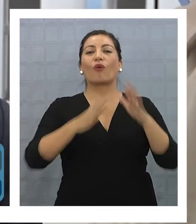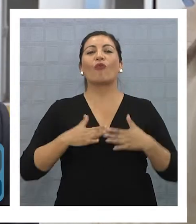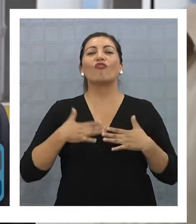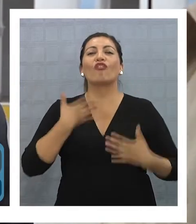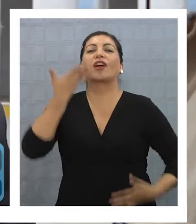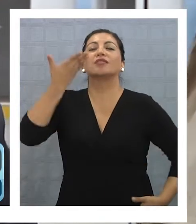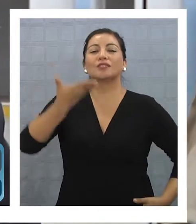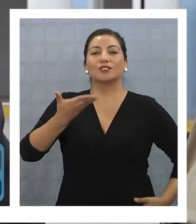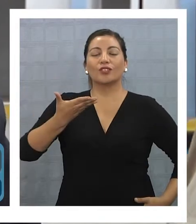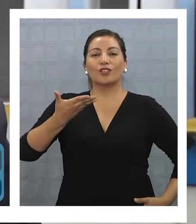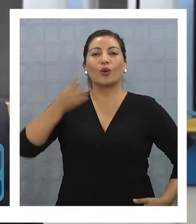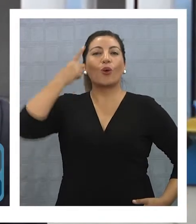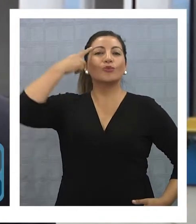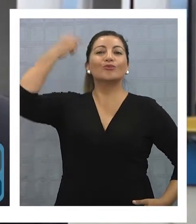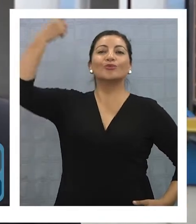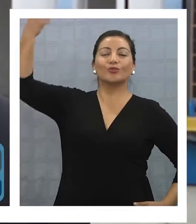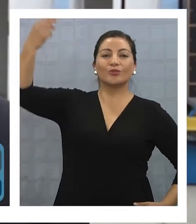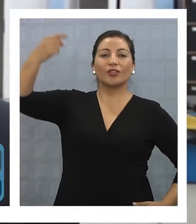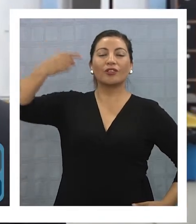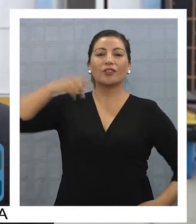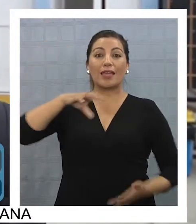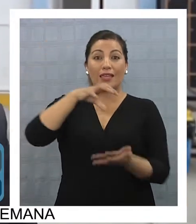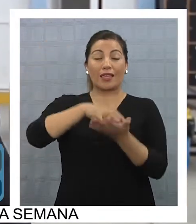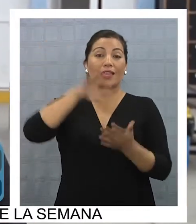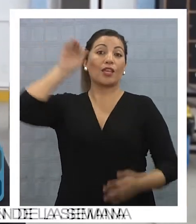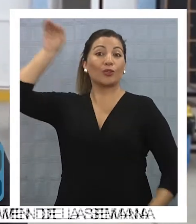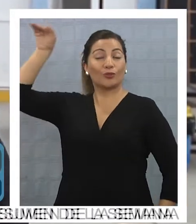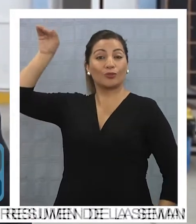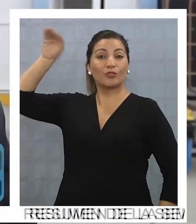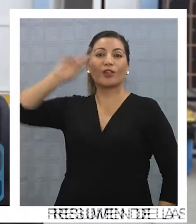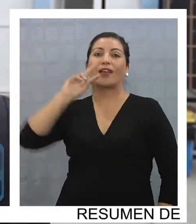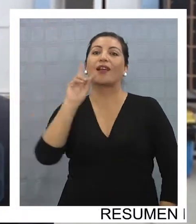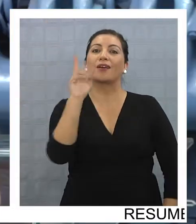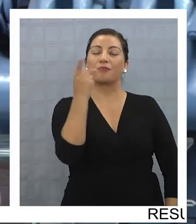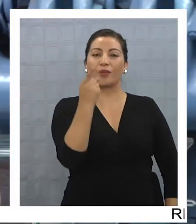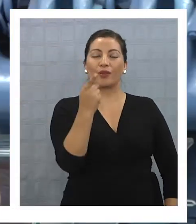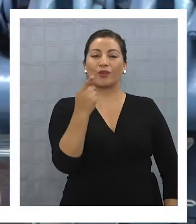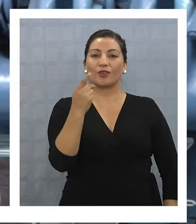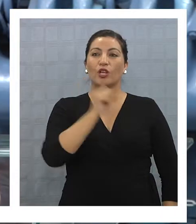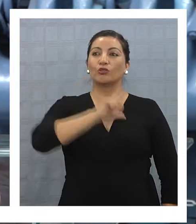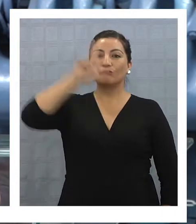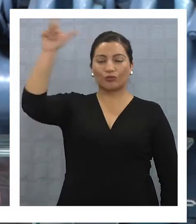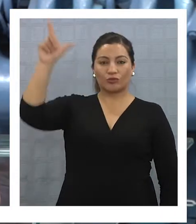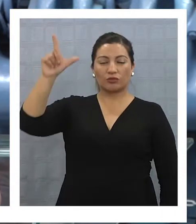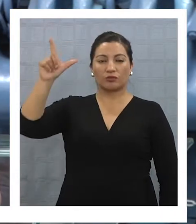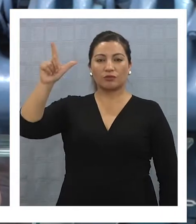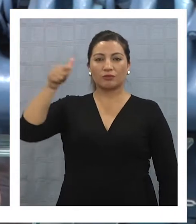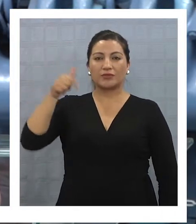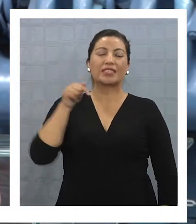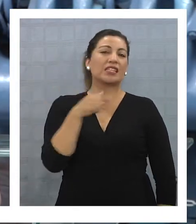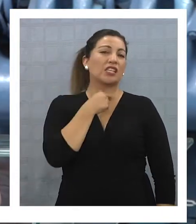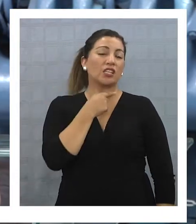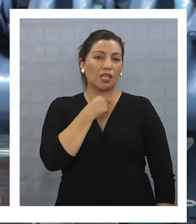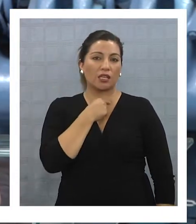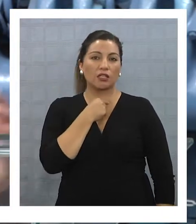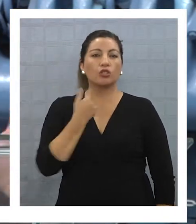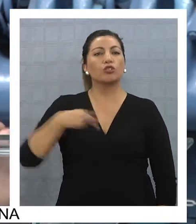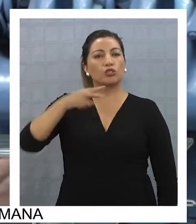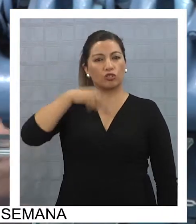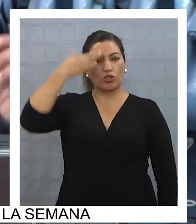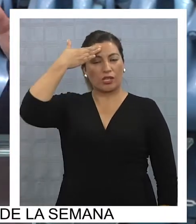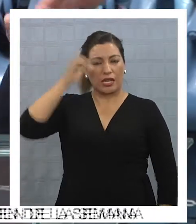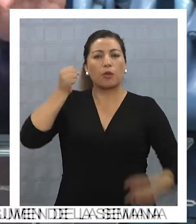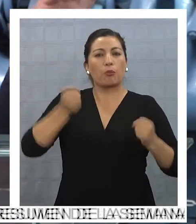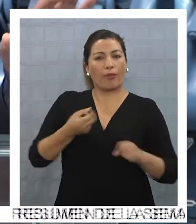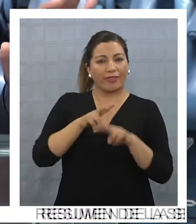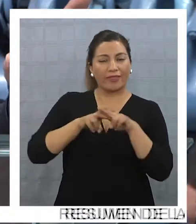un sueño, una aspiración. Queremos transformar nuestra comuna en un hospicio solar y tenemos el concepto, al menos, no tenemos la intencionalidad de hacerlo. Creemos